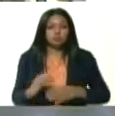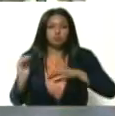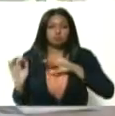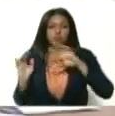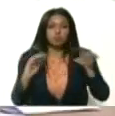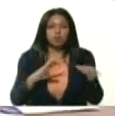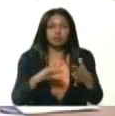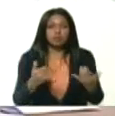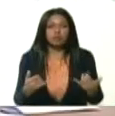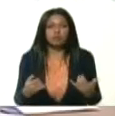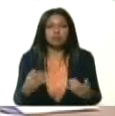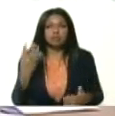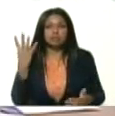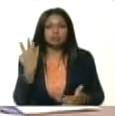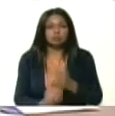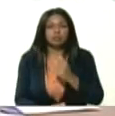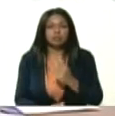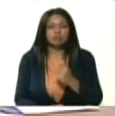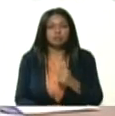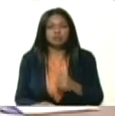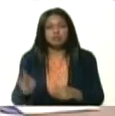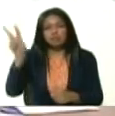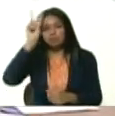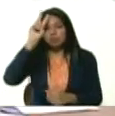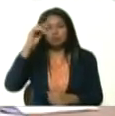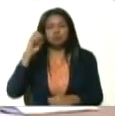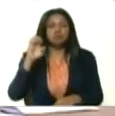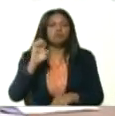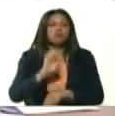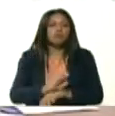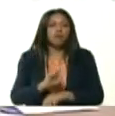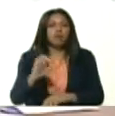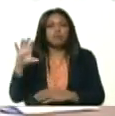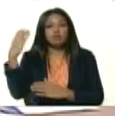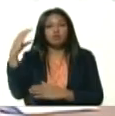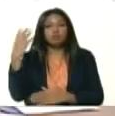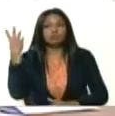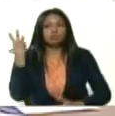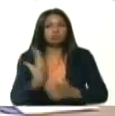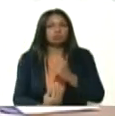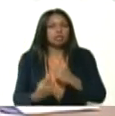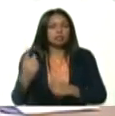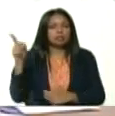huyendo de Perú, de Ecuador y de Colombia. Huyendo.